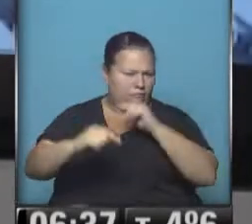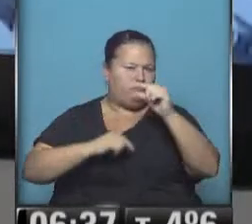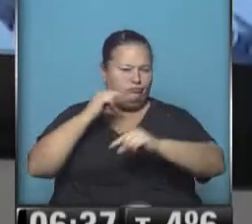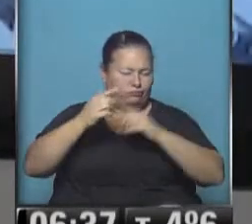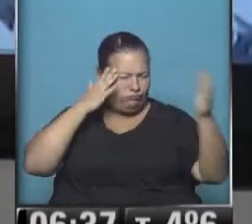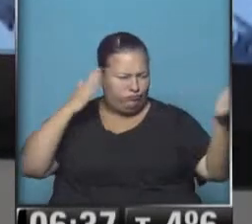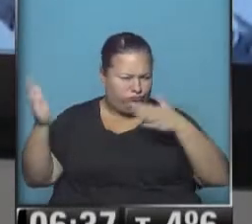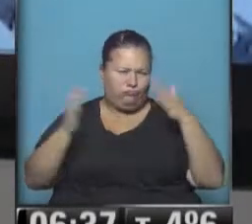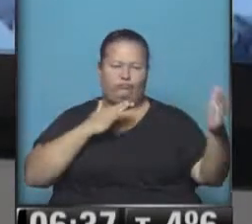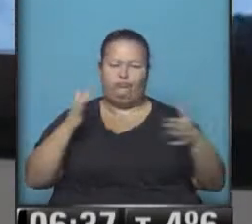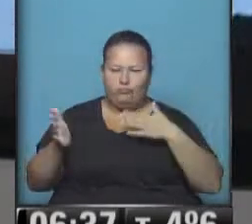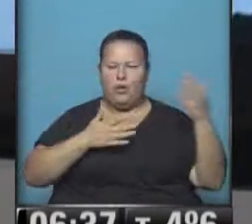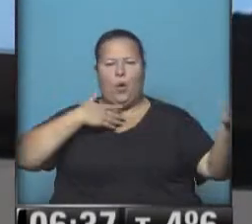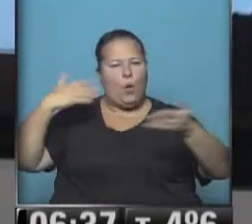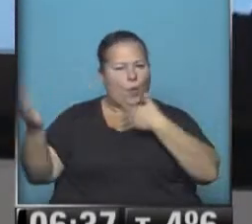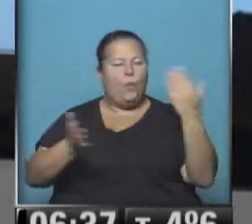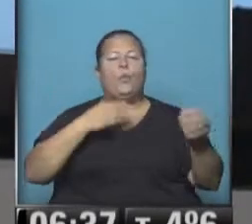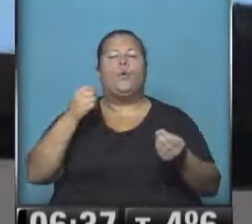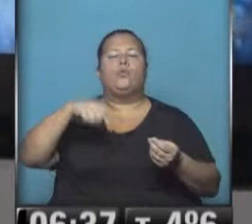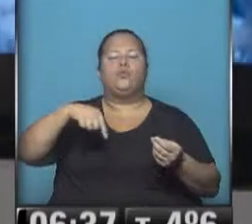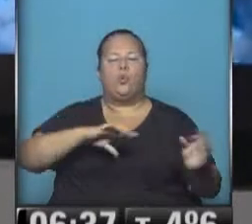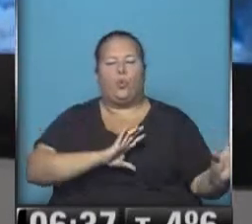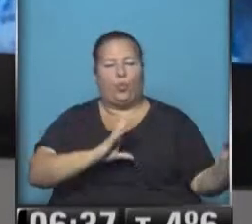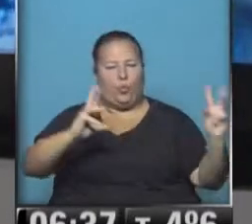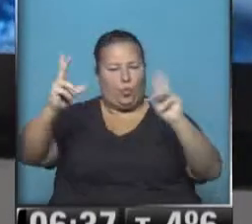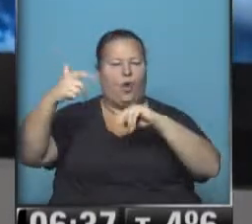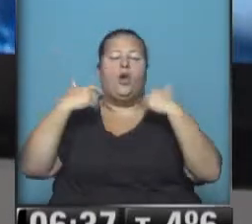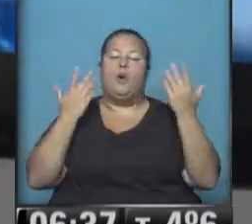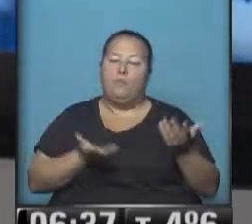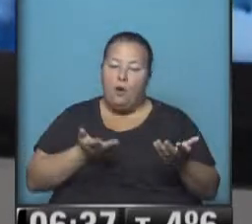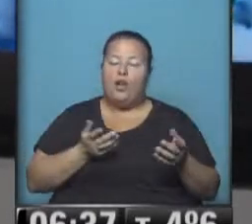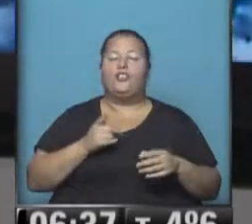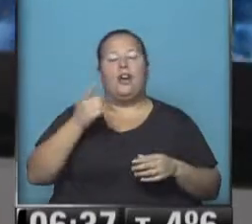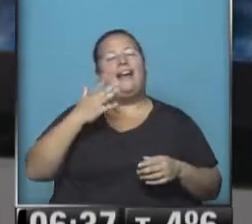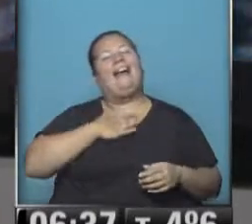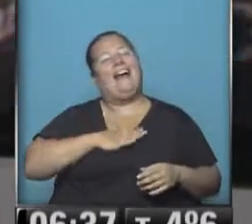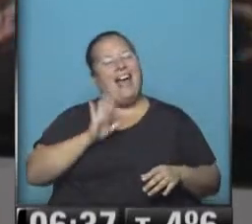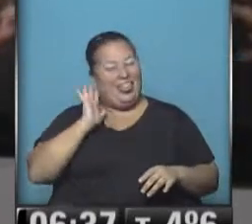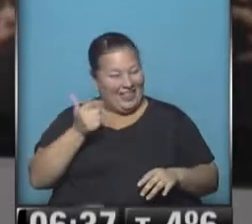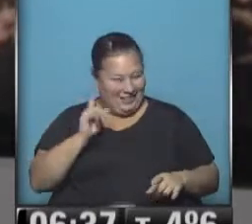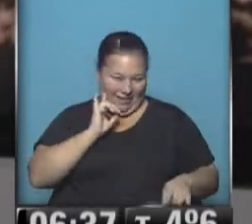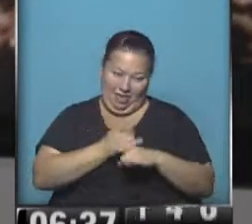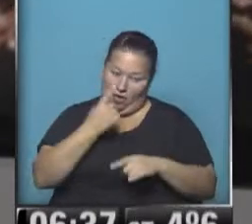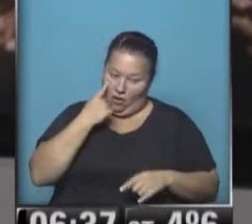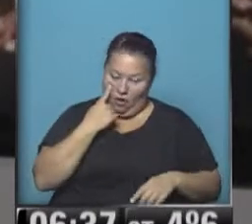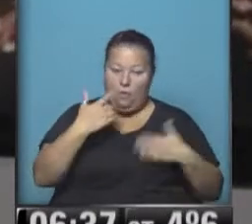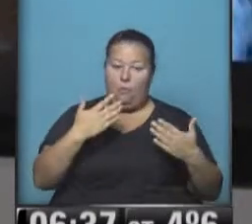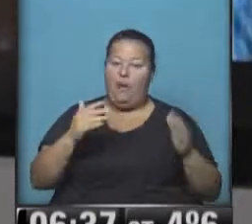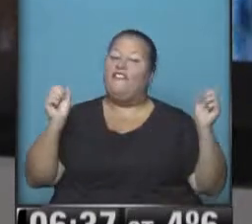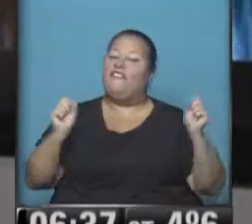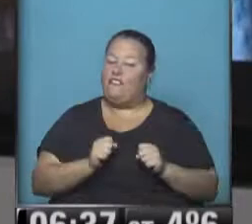apareciendo y va a comenzar a soplar del sector sur. Por lo tanto, no se confíen los 16 grados, van a ser